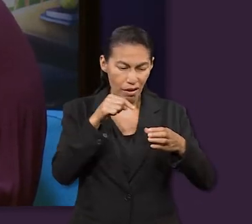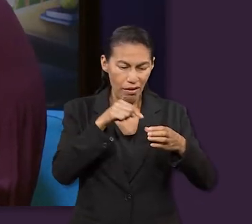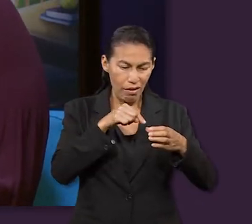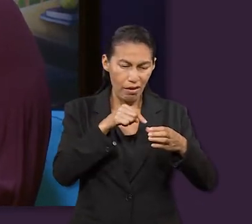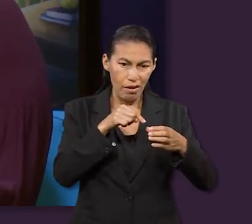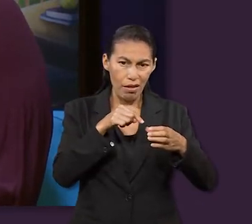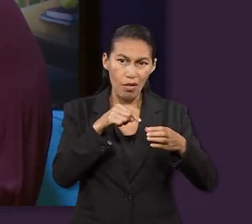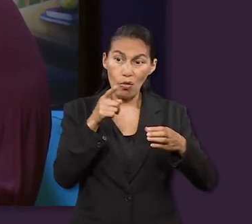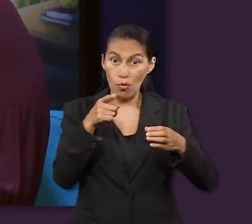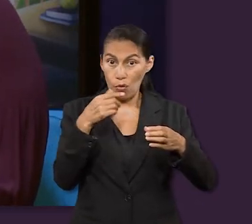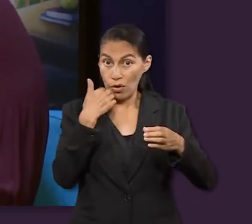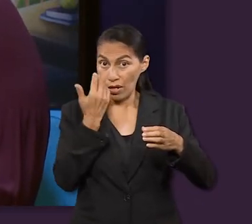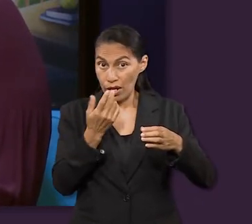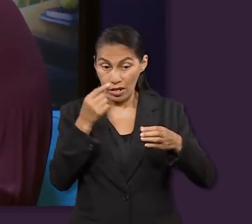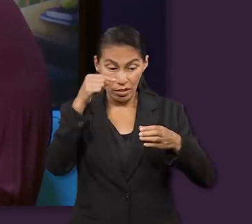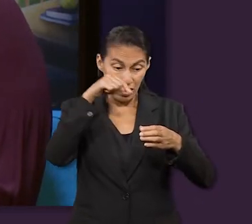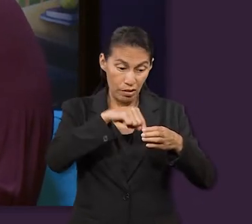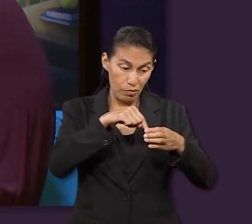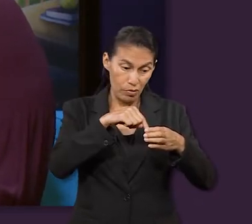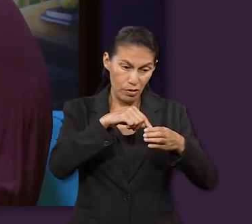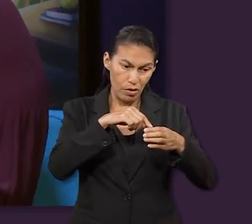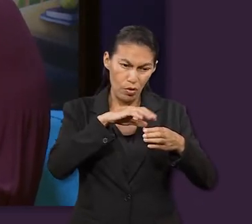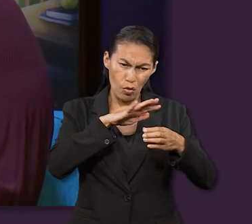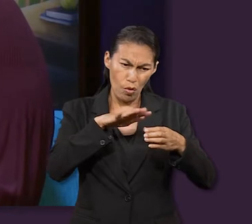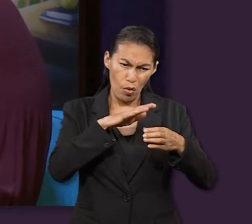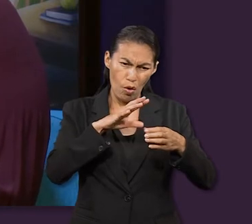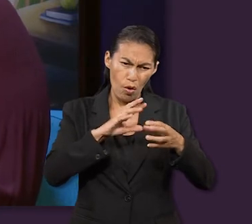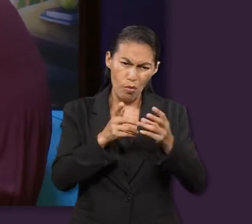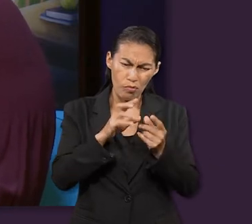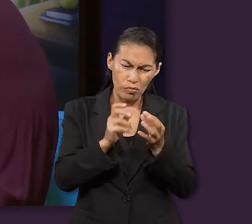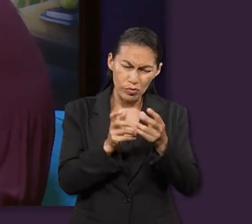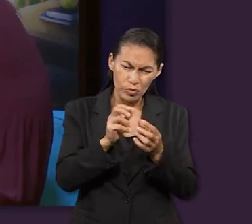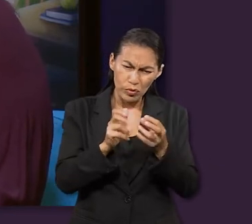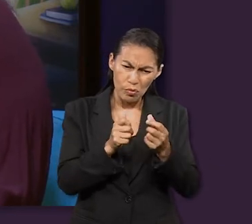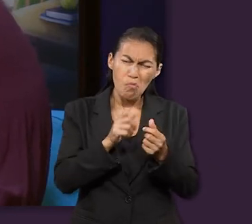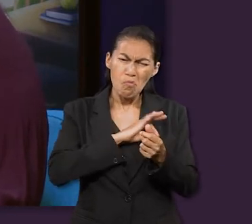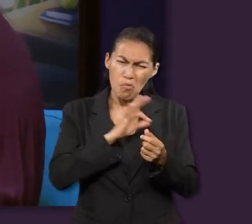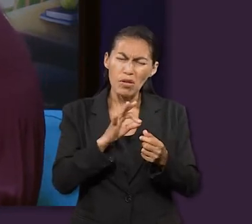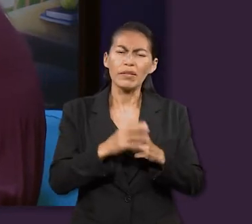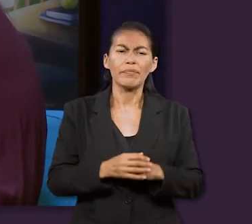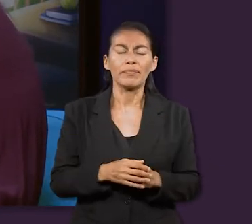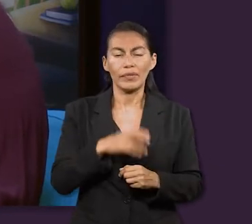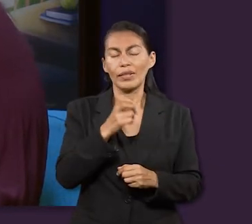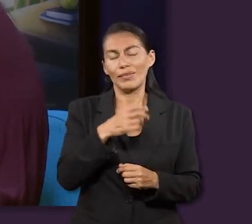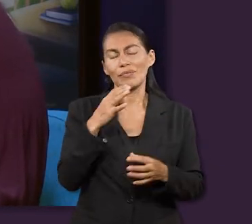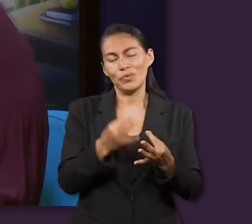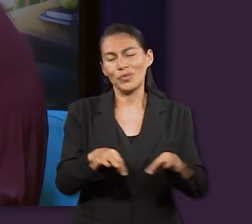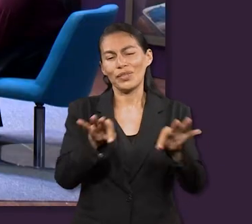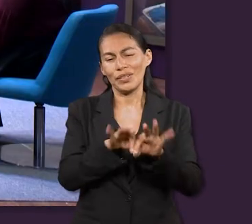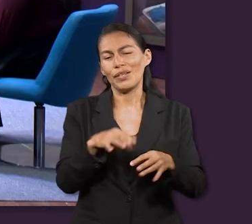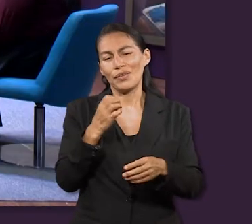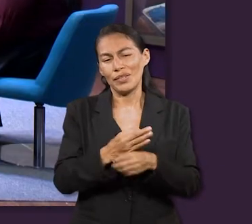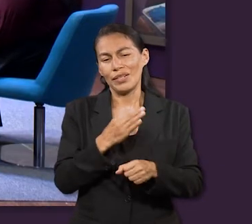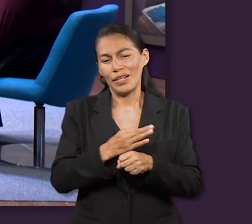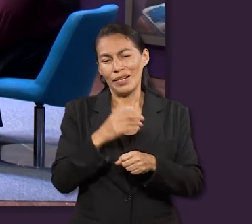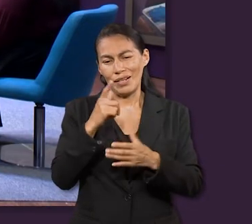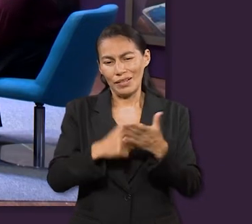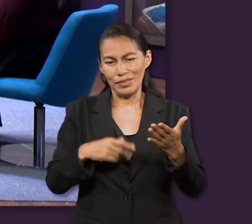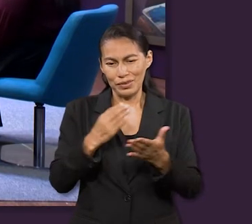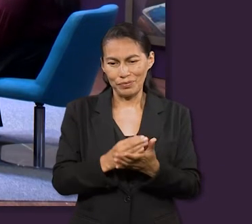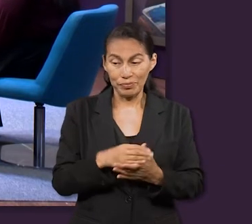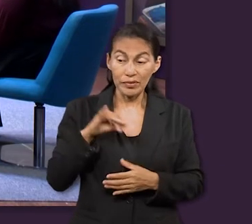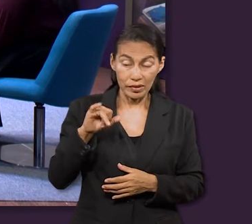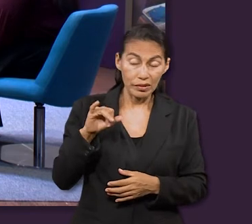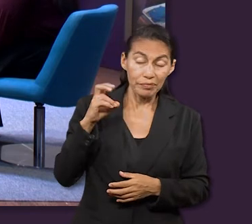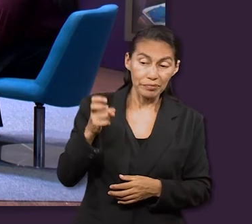la cosita donde pones o viertes lo que tú quieras para que sea moldeable. Y creo que es una buena premisa para la lección